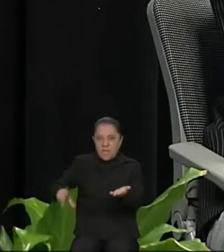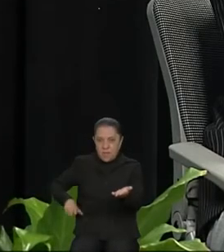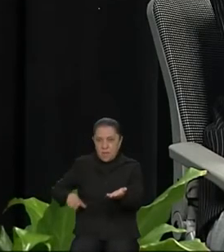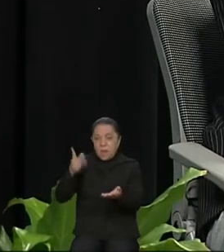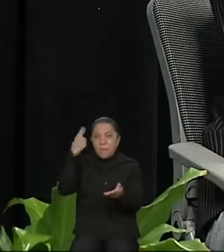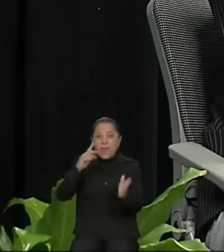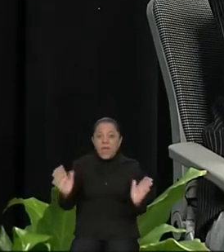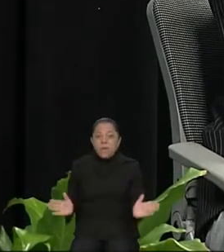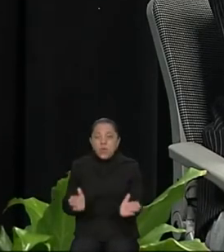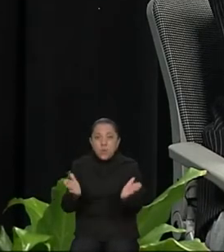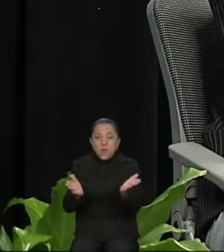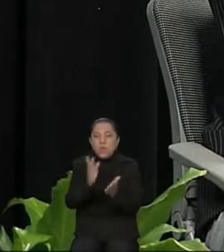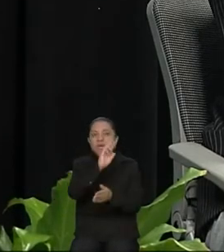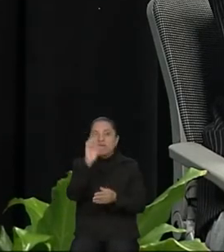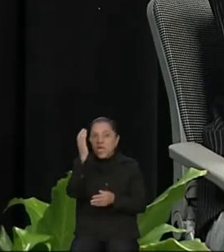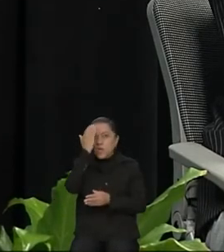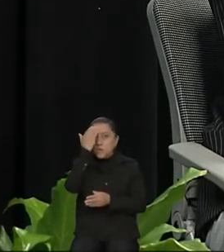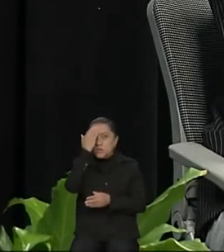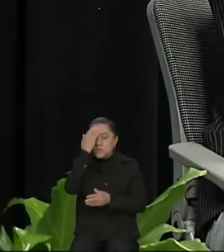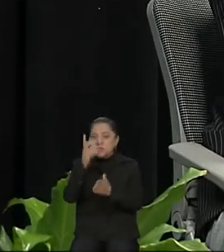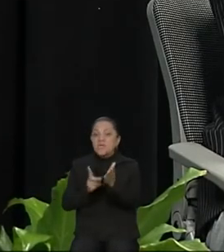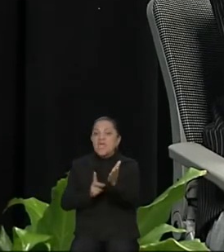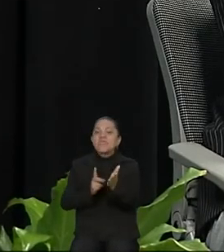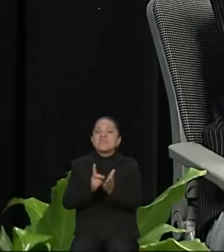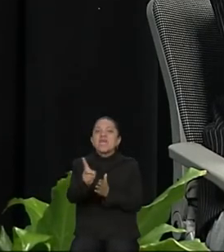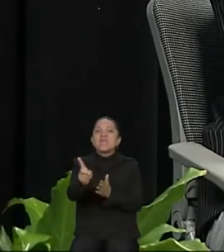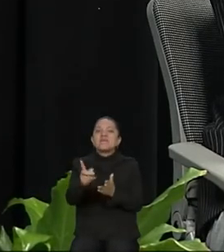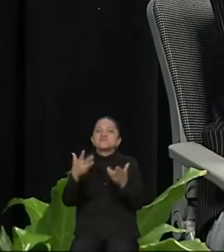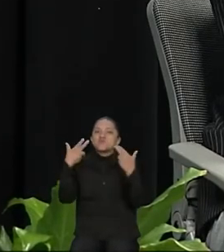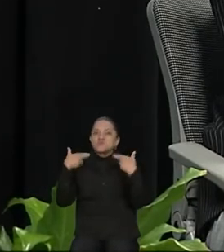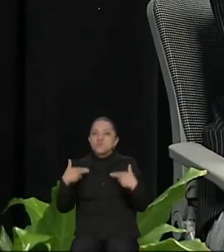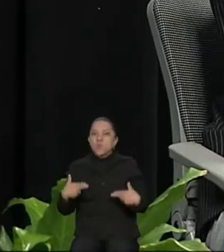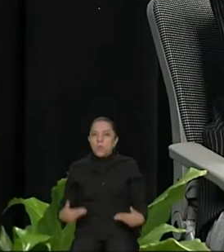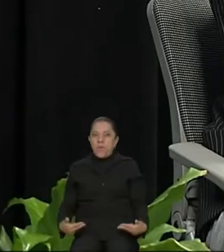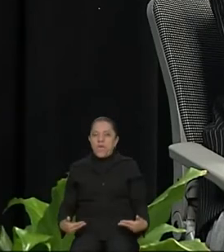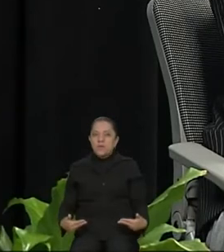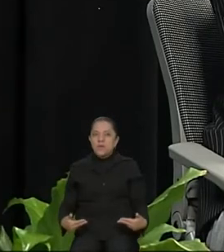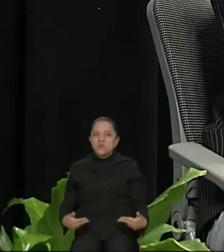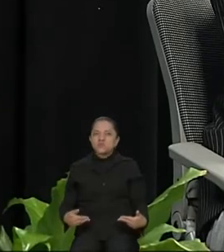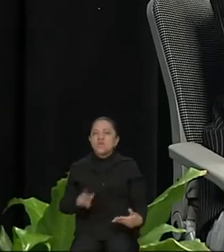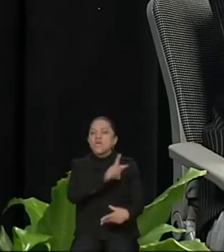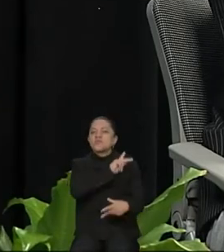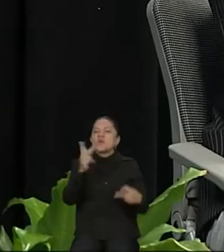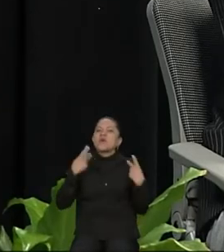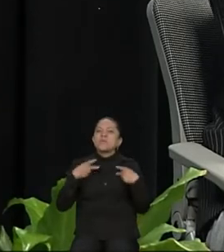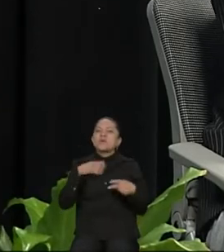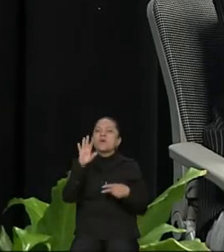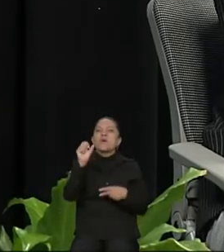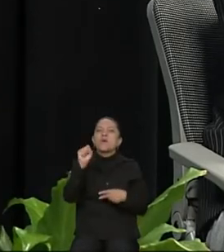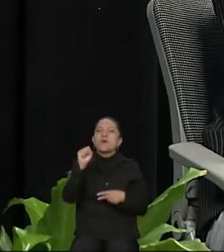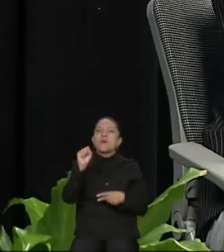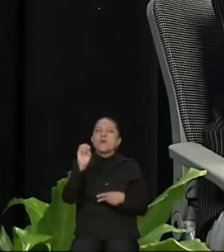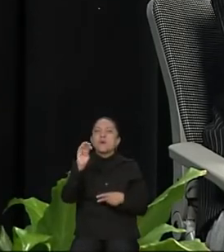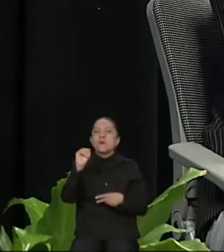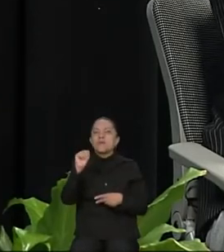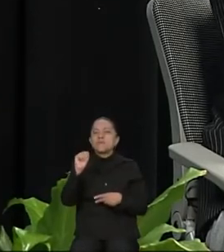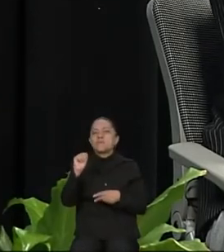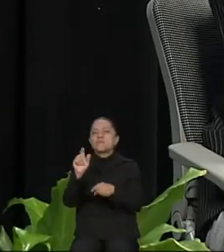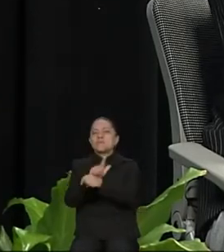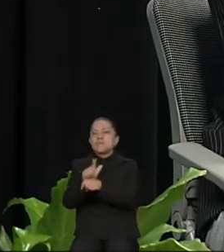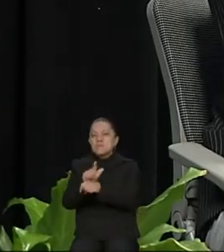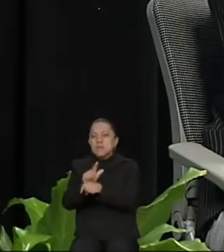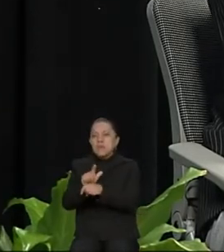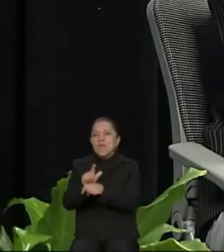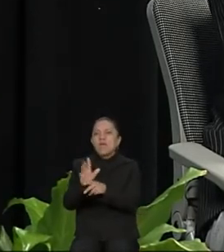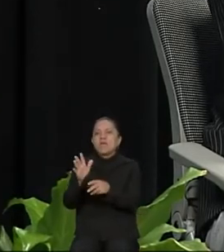reconocimiento de los derechos de la población lésbico-gay? Tiene un minuto para responder. Claro que sí. Pues hay